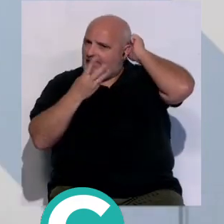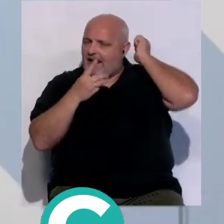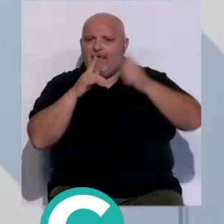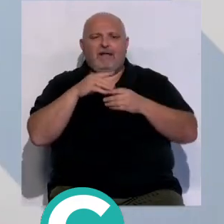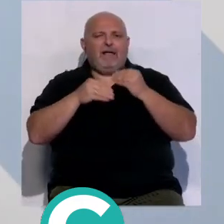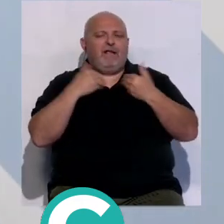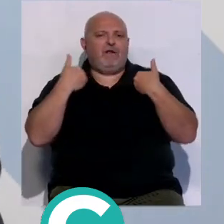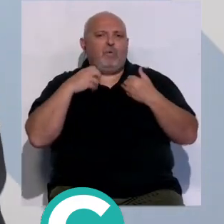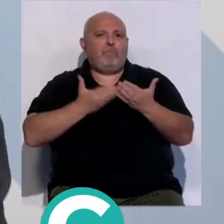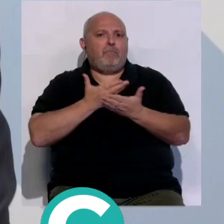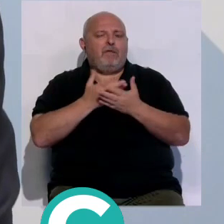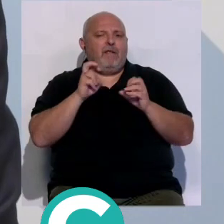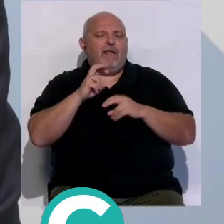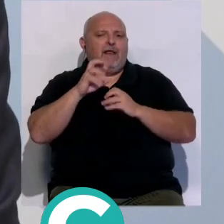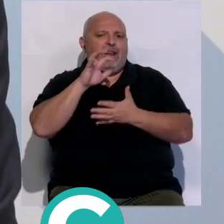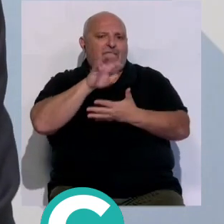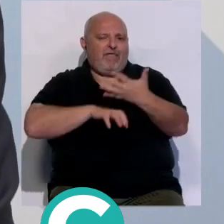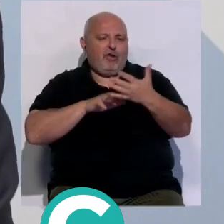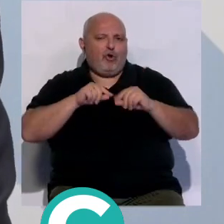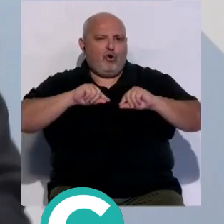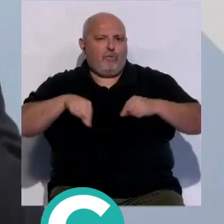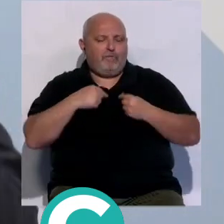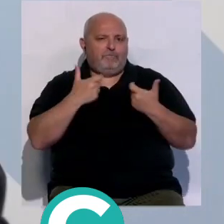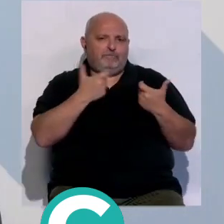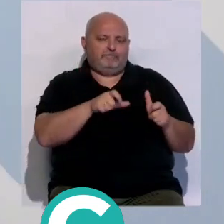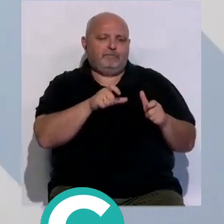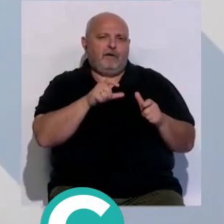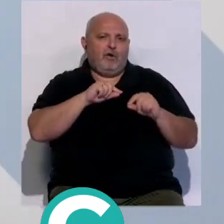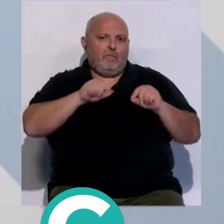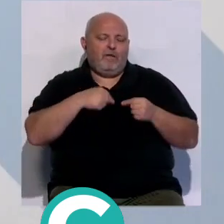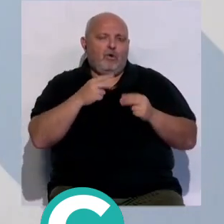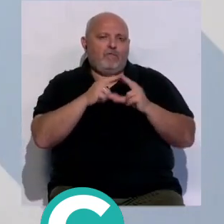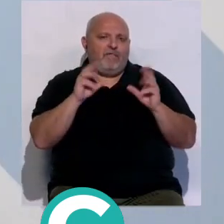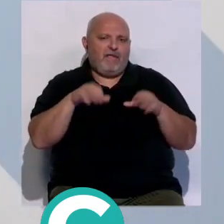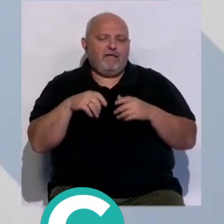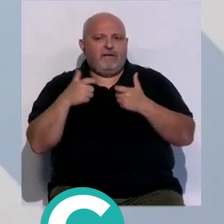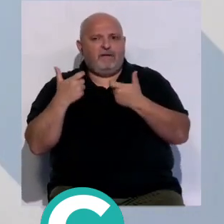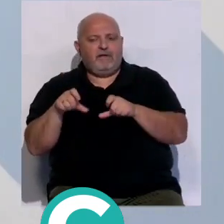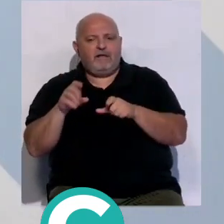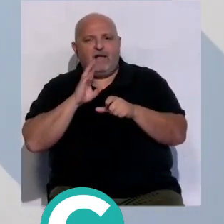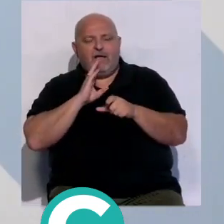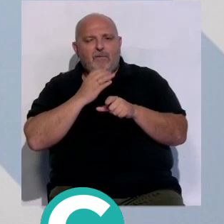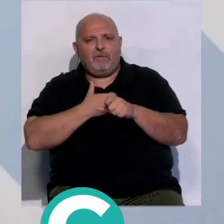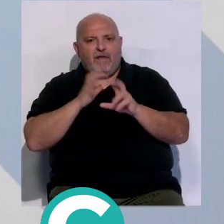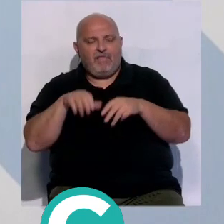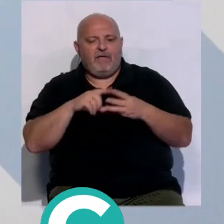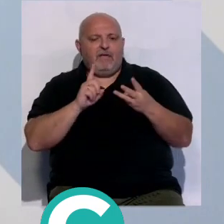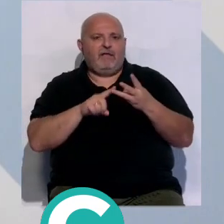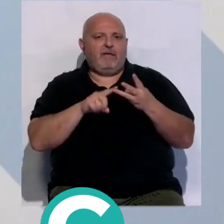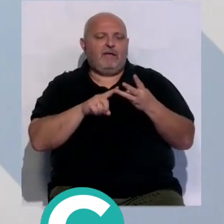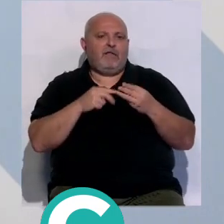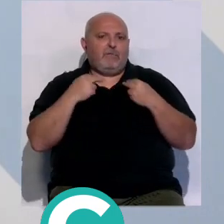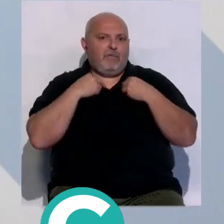a la nueva propuesta de redacción del convenio entre la Universidad de Cádiz Ayuntamiento de Cádiz